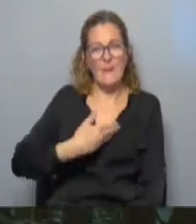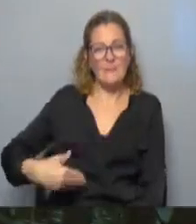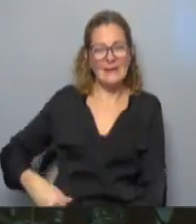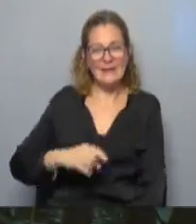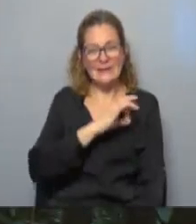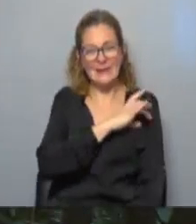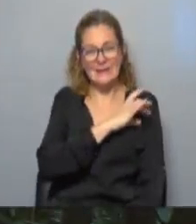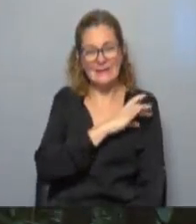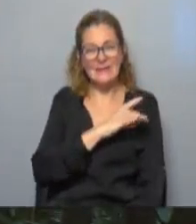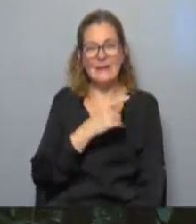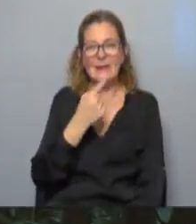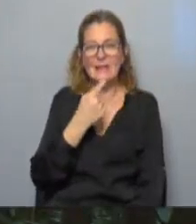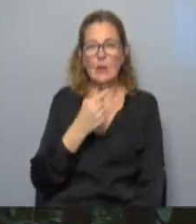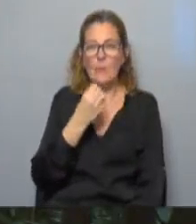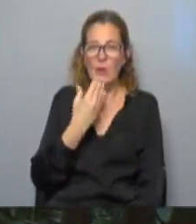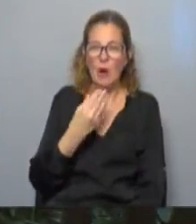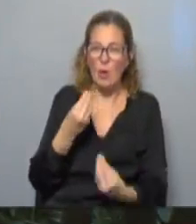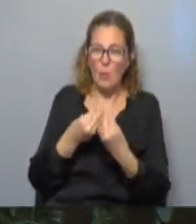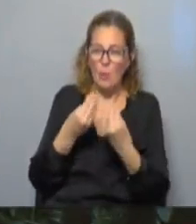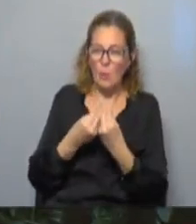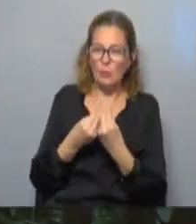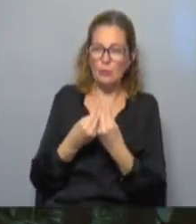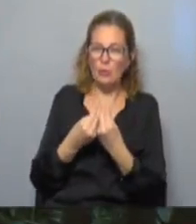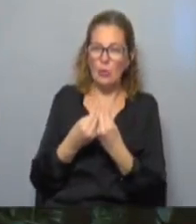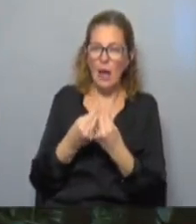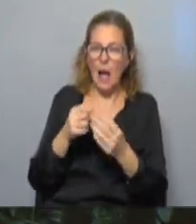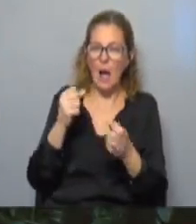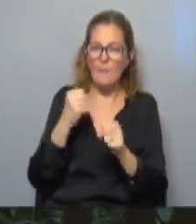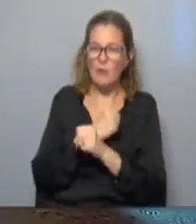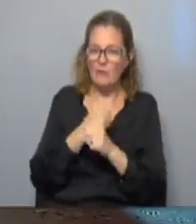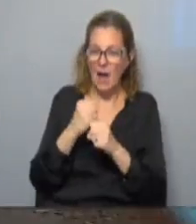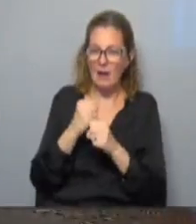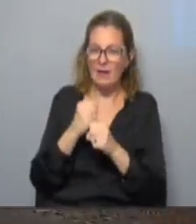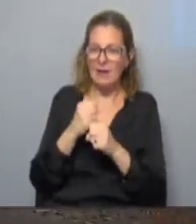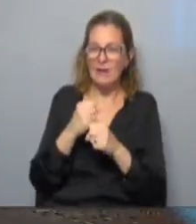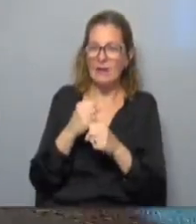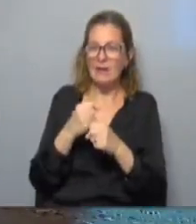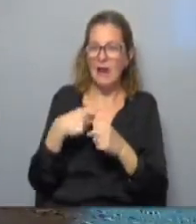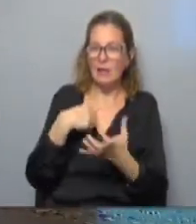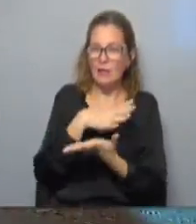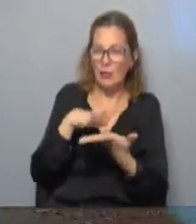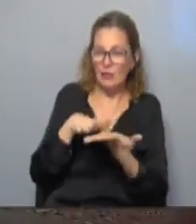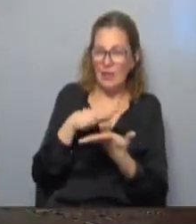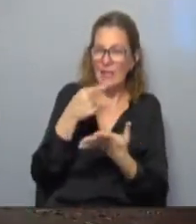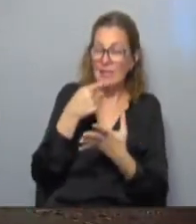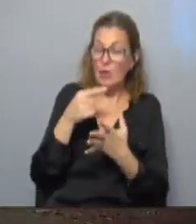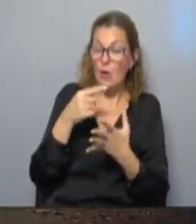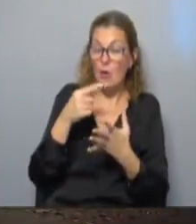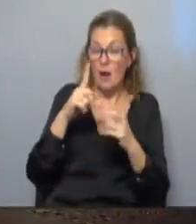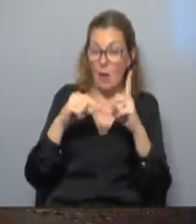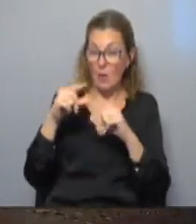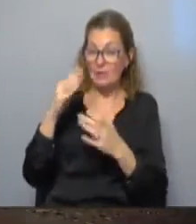chileno Gabriel Boric quien ha mejorado mucho en la aprobación de la sociedad chilena según las últimas encuestas